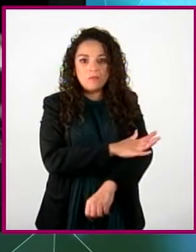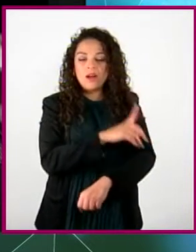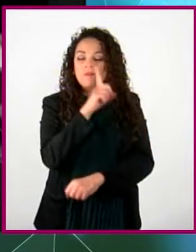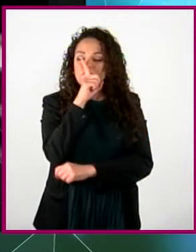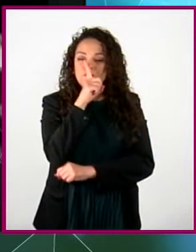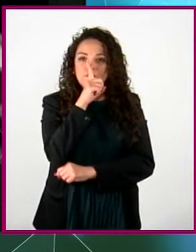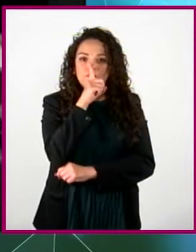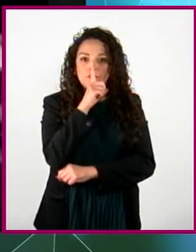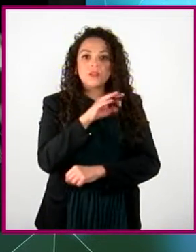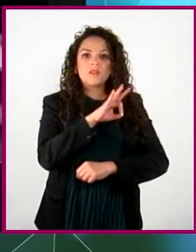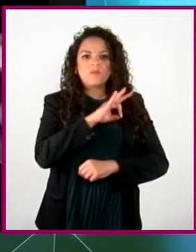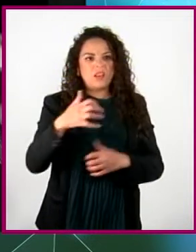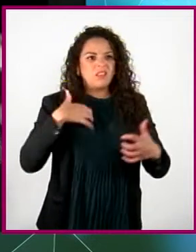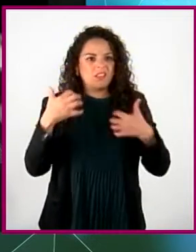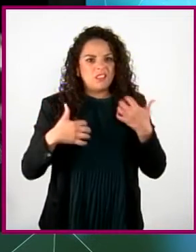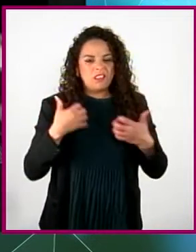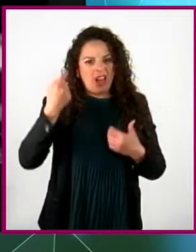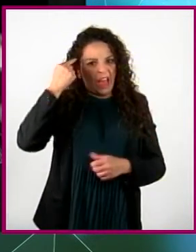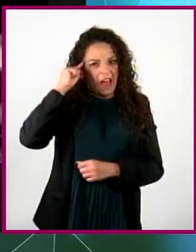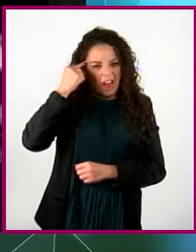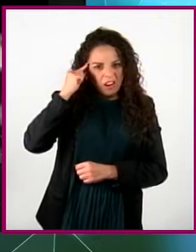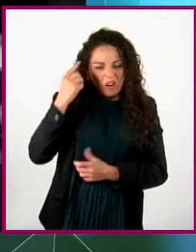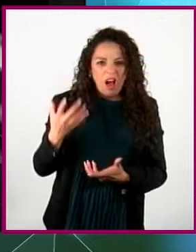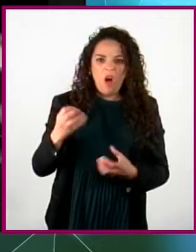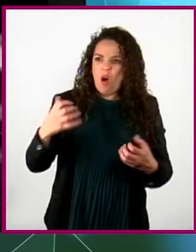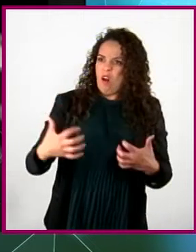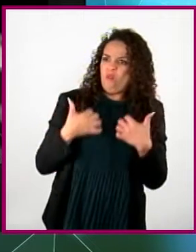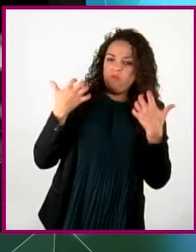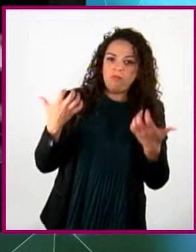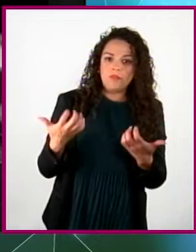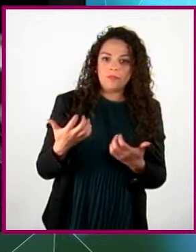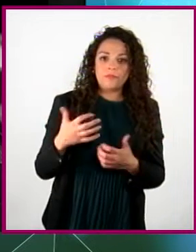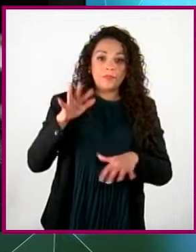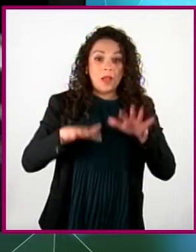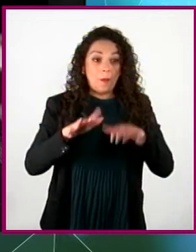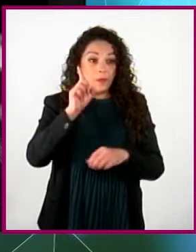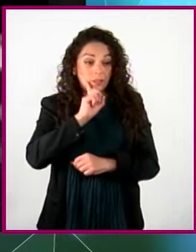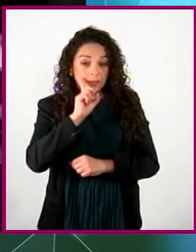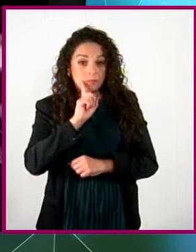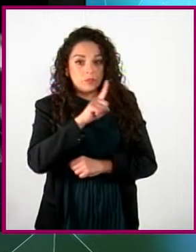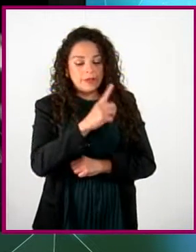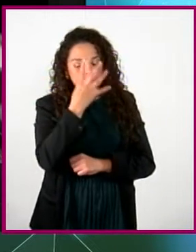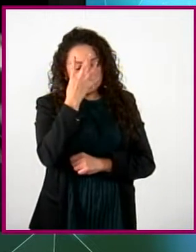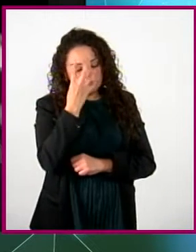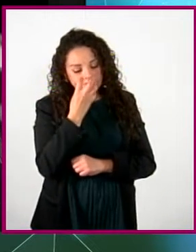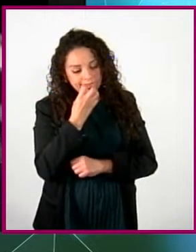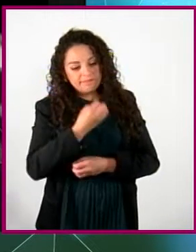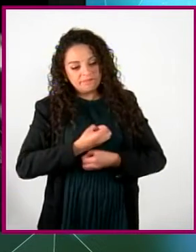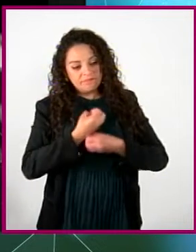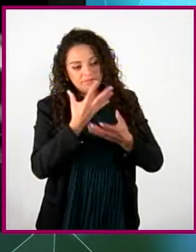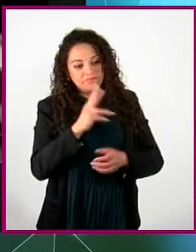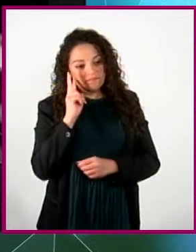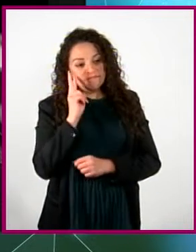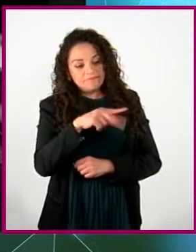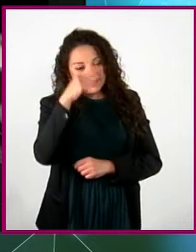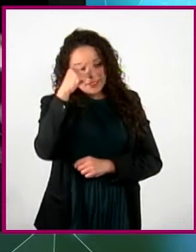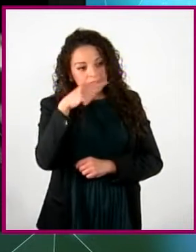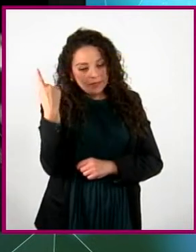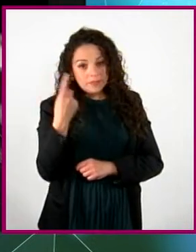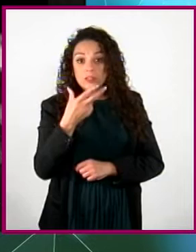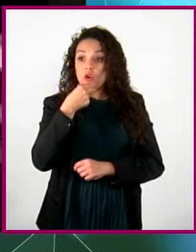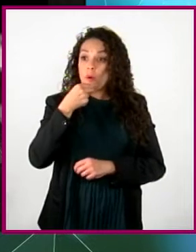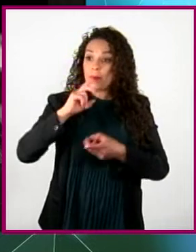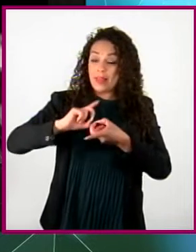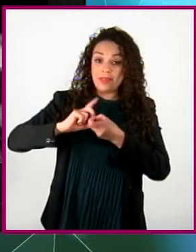irritables o agresivos, mientras que muchas mujeres parecen tristes o expresan tristeza. Los hombres con depresión